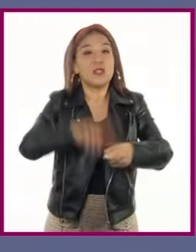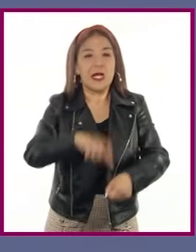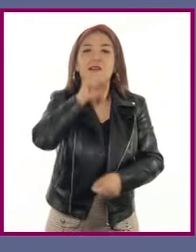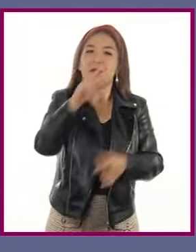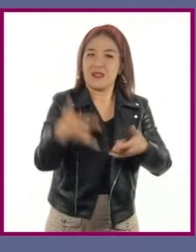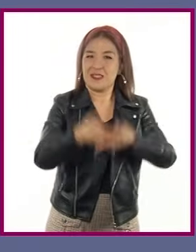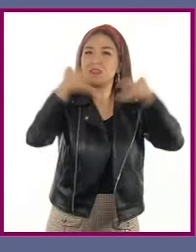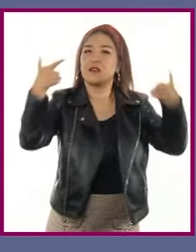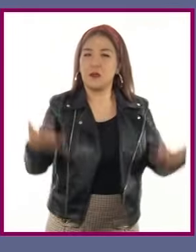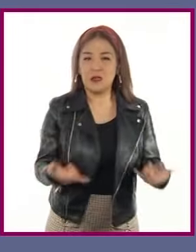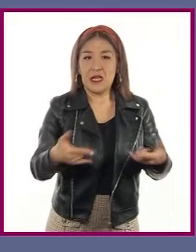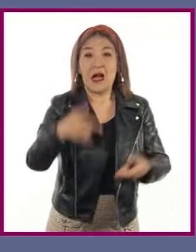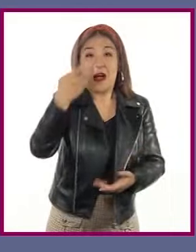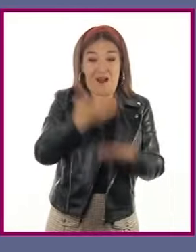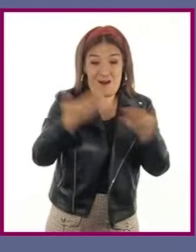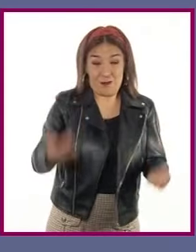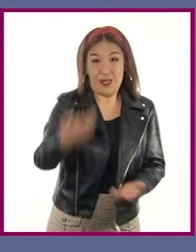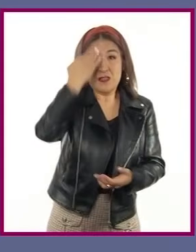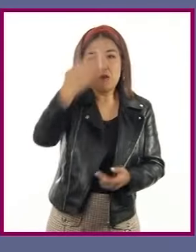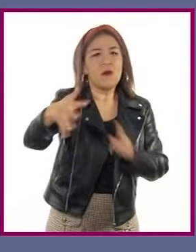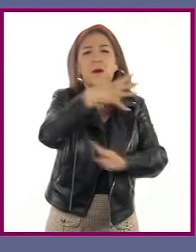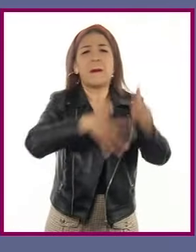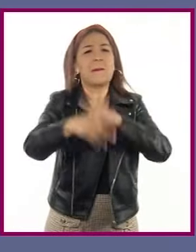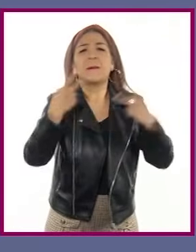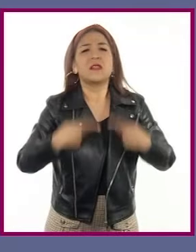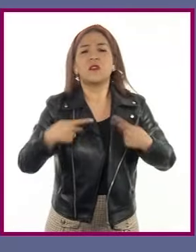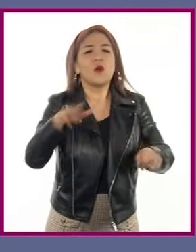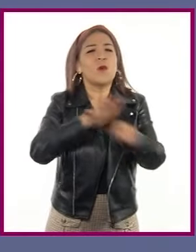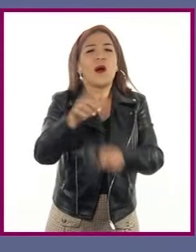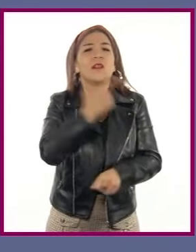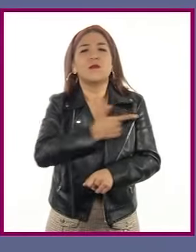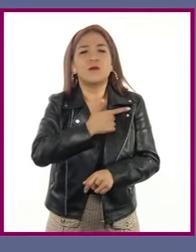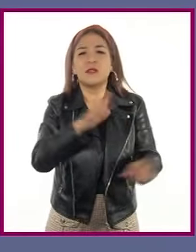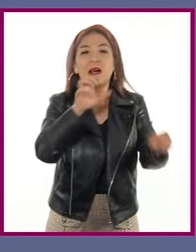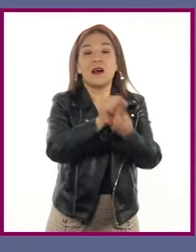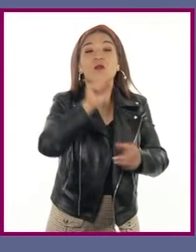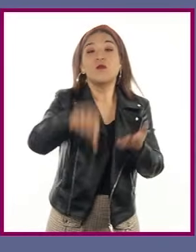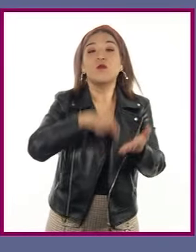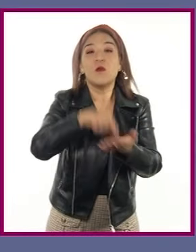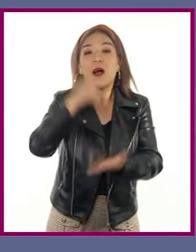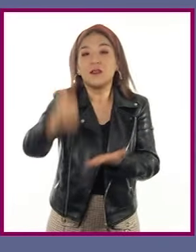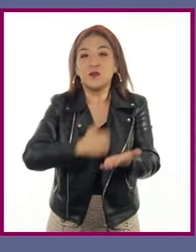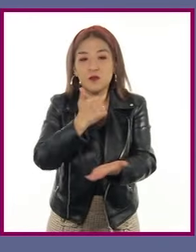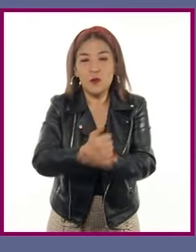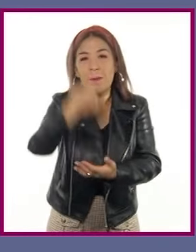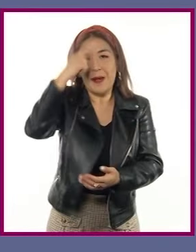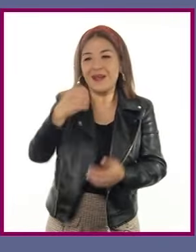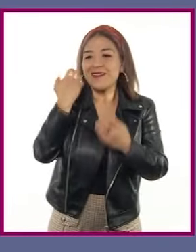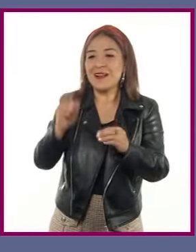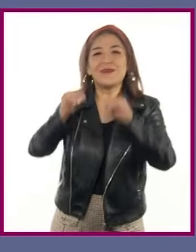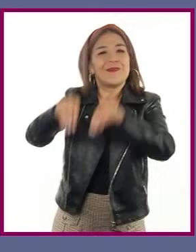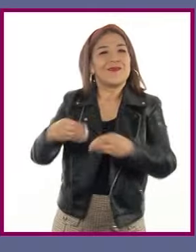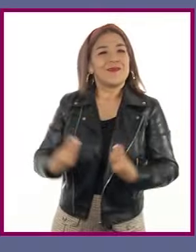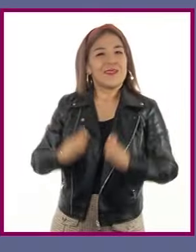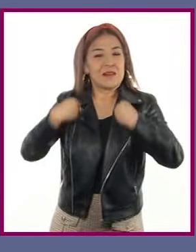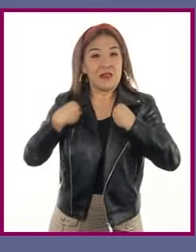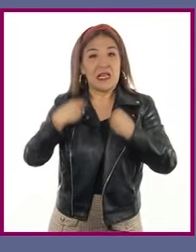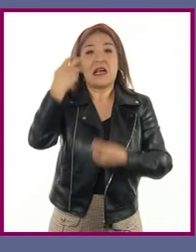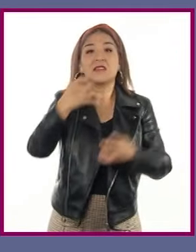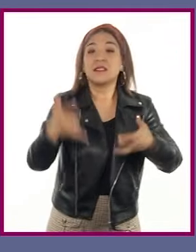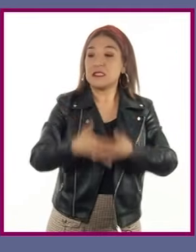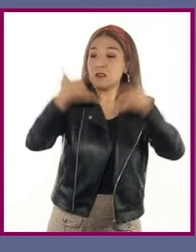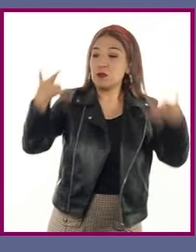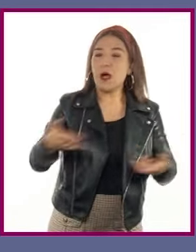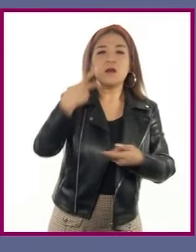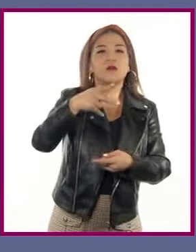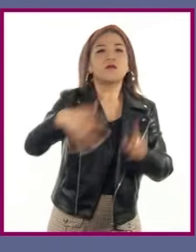la actualidad, la población elige principalmente los espacios urbanos para vivir. En otros territorios influyen procesos históricos de